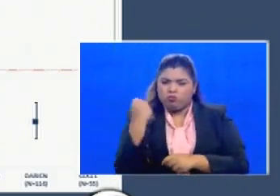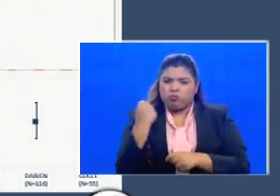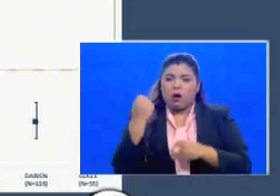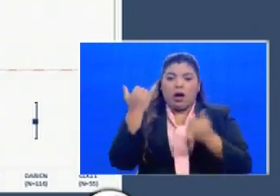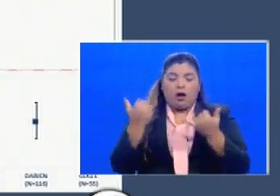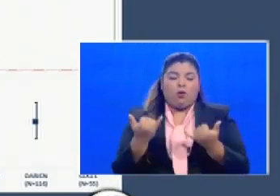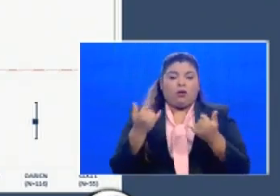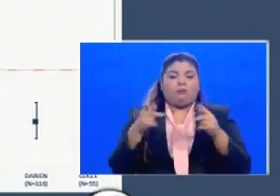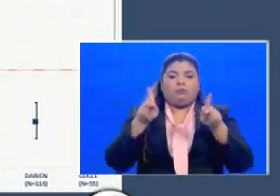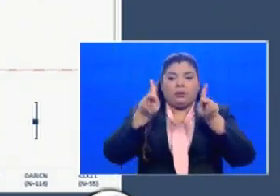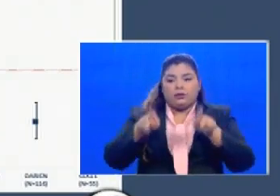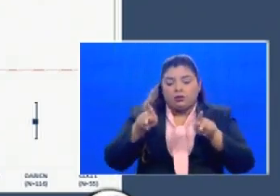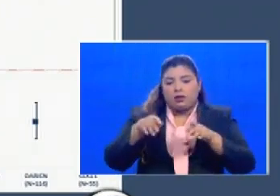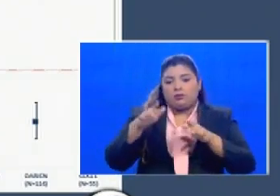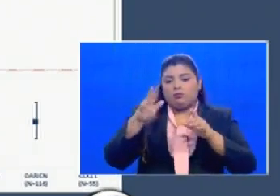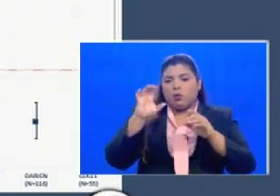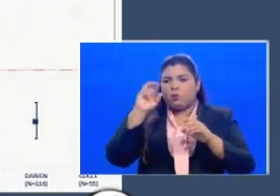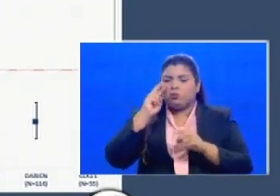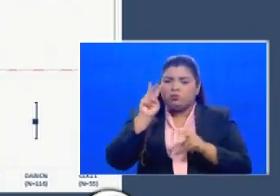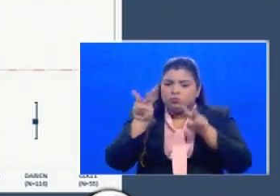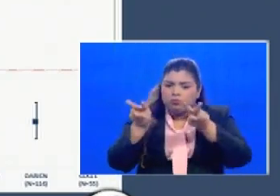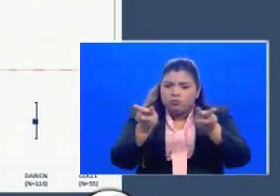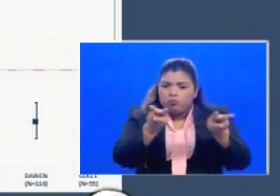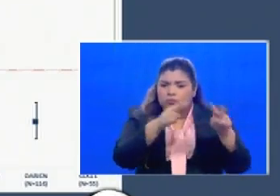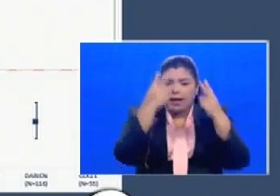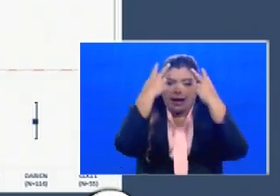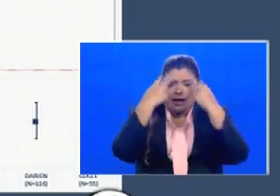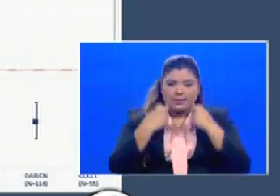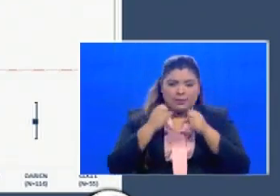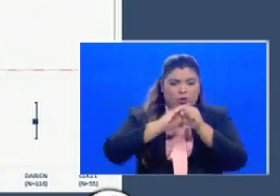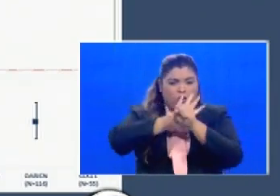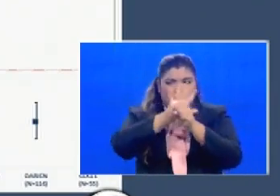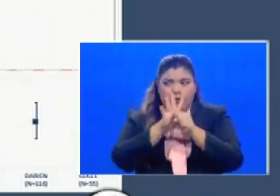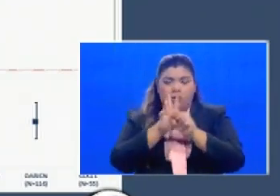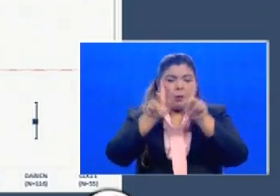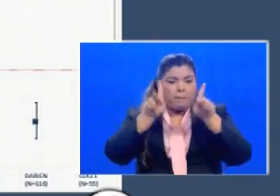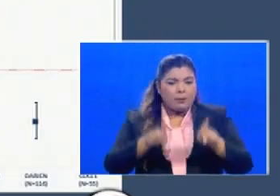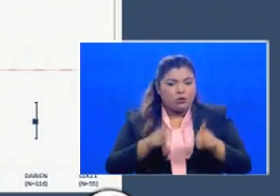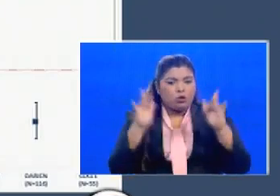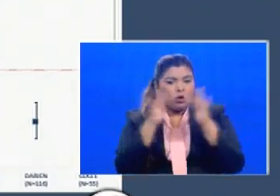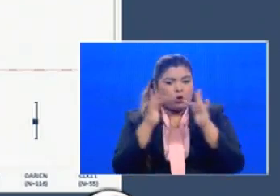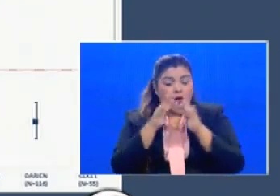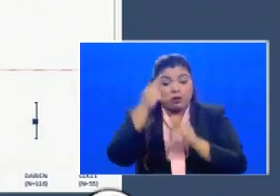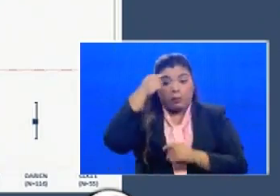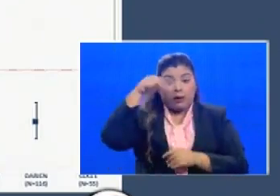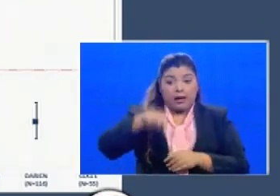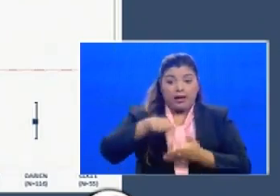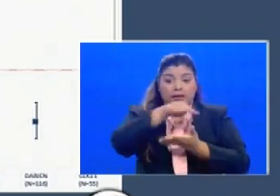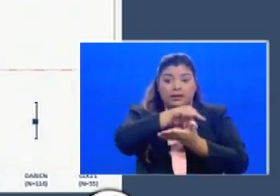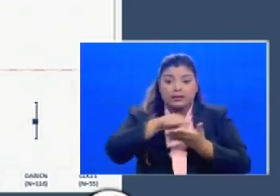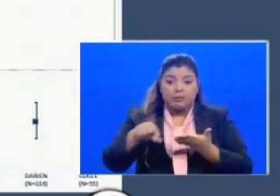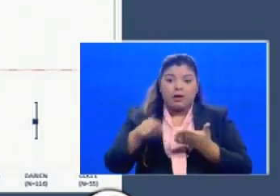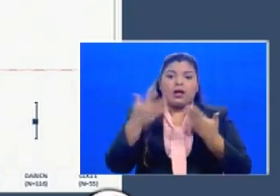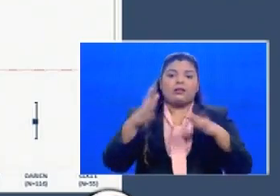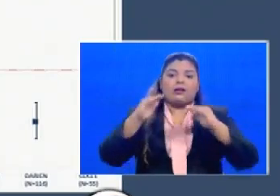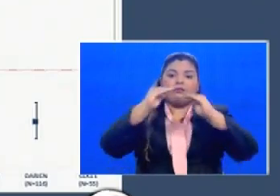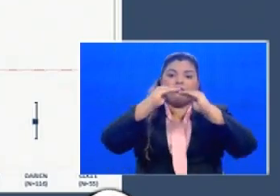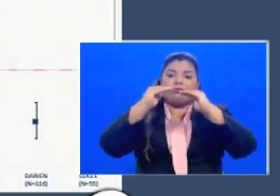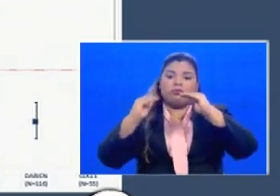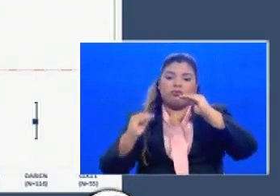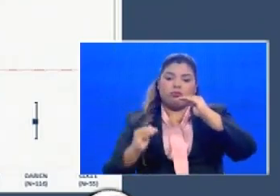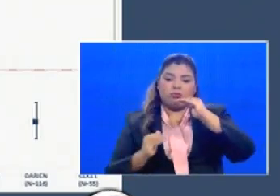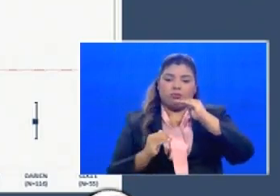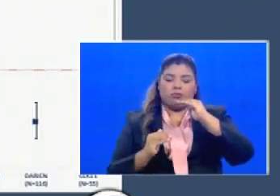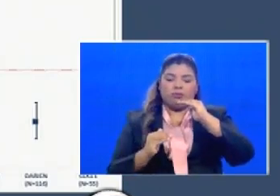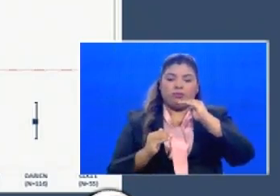trazabilidad a los casos evaluaciones de pruebas a los contactos para esta semana se encuentra por debajo de uno